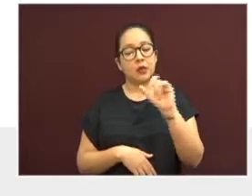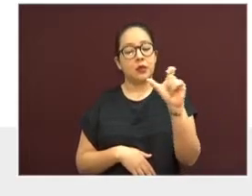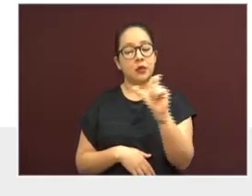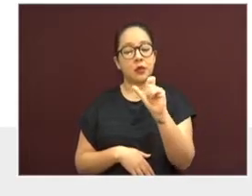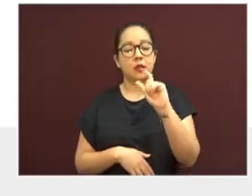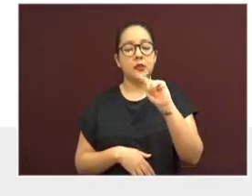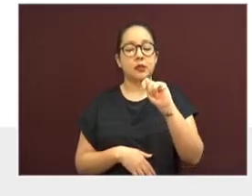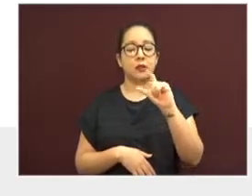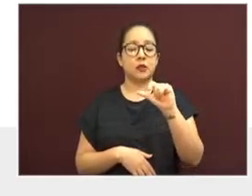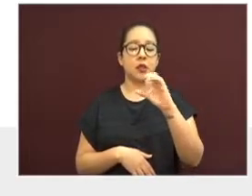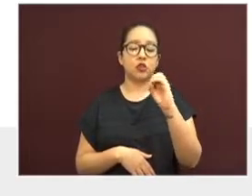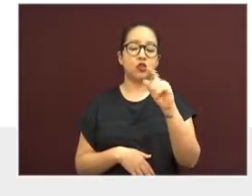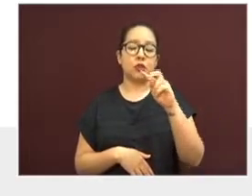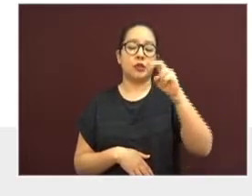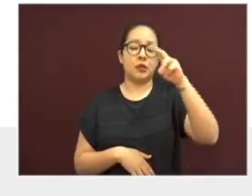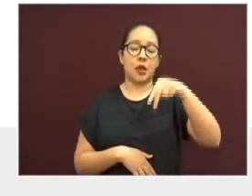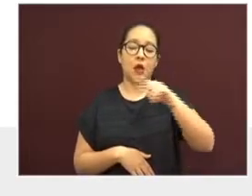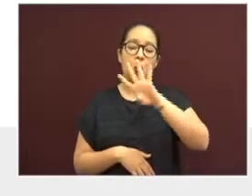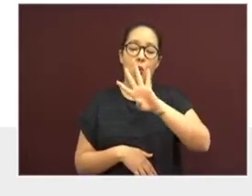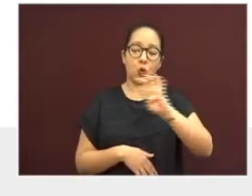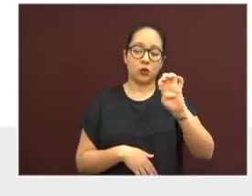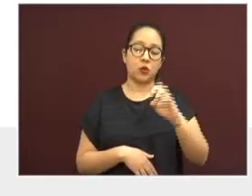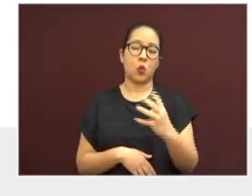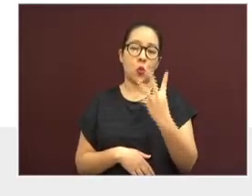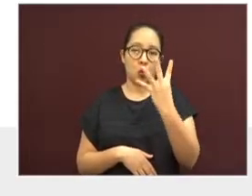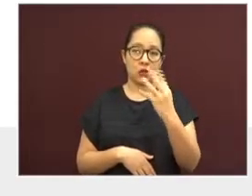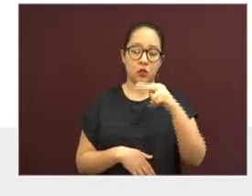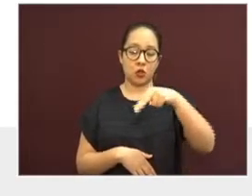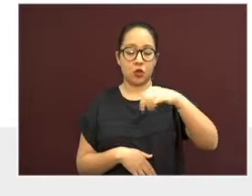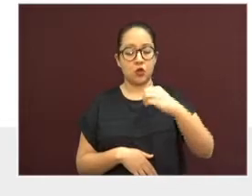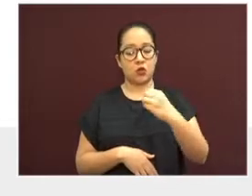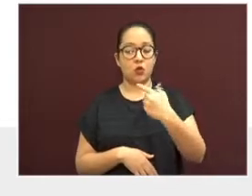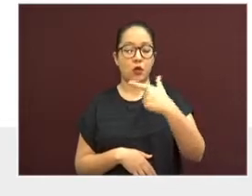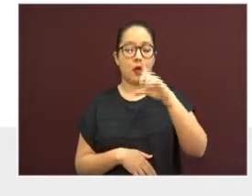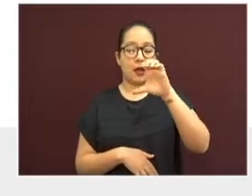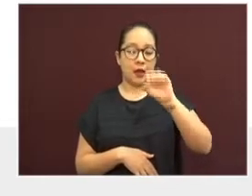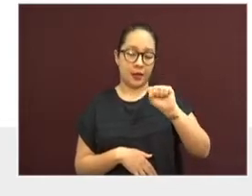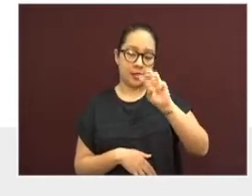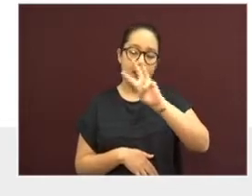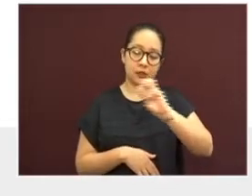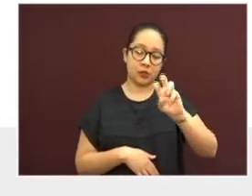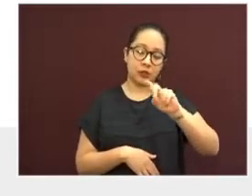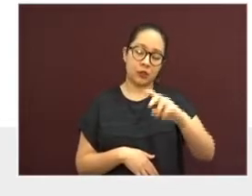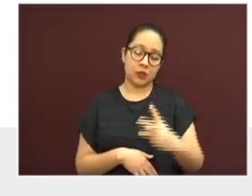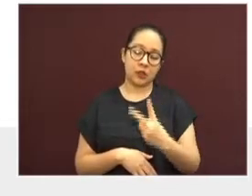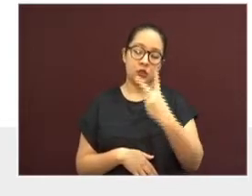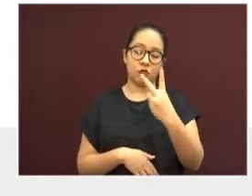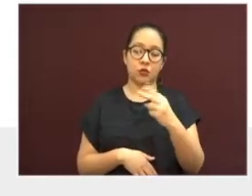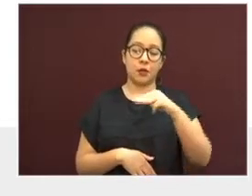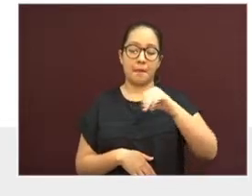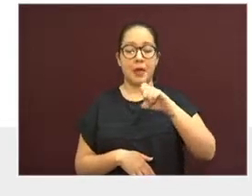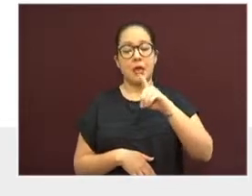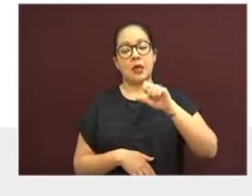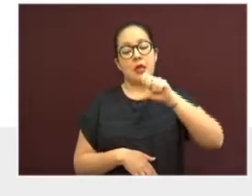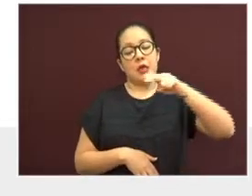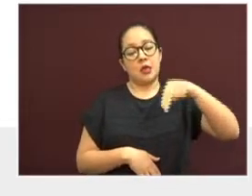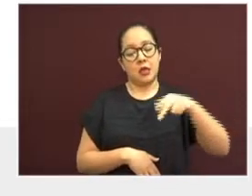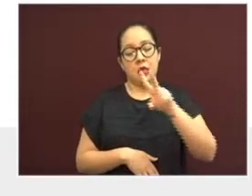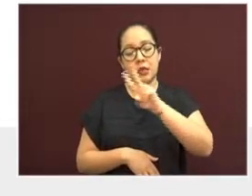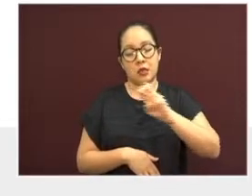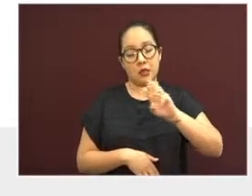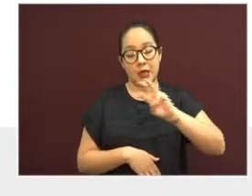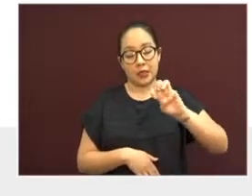Iztazoquitlán, 404. Nogales, 332. Medellín, 312.